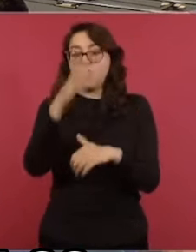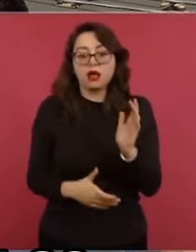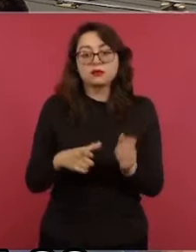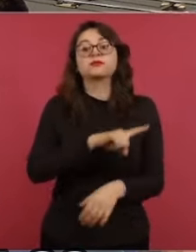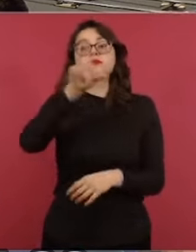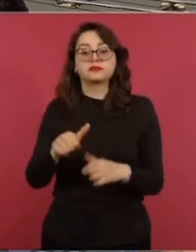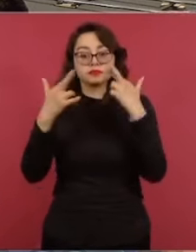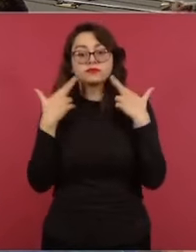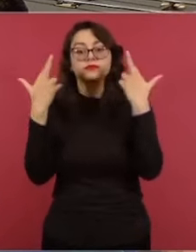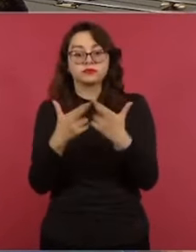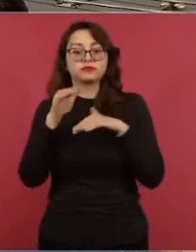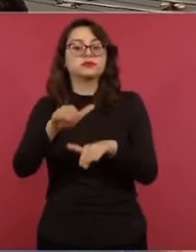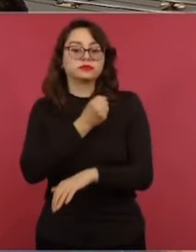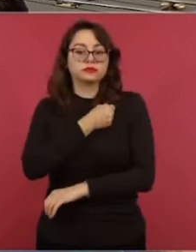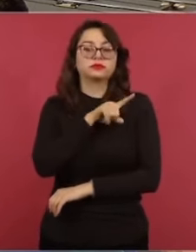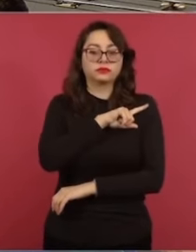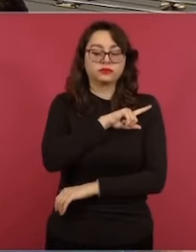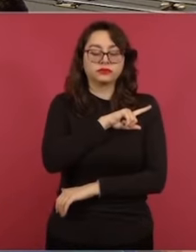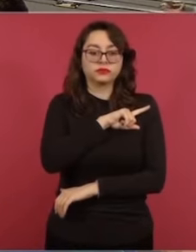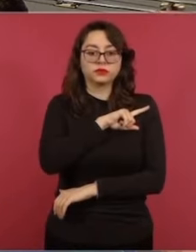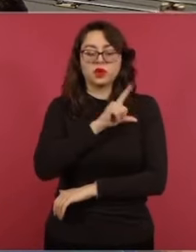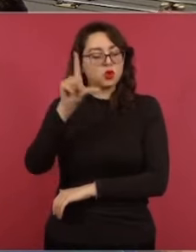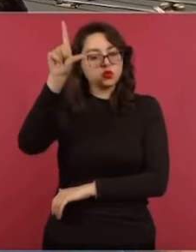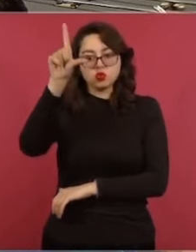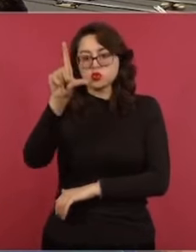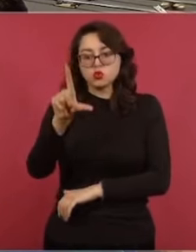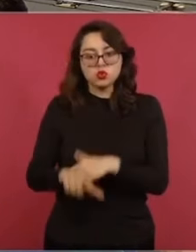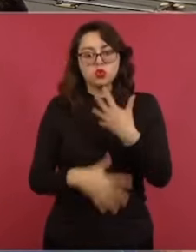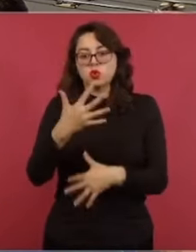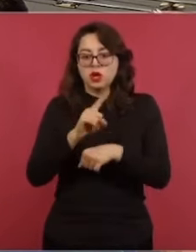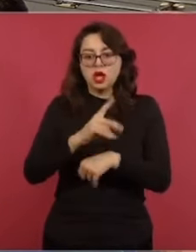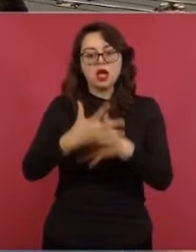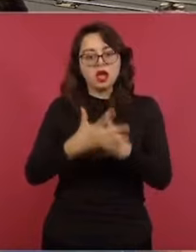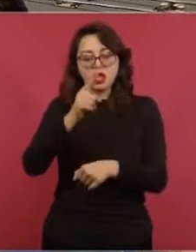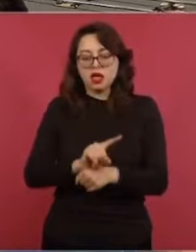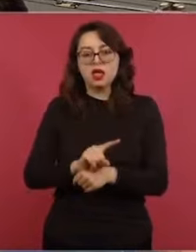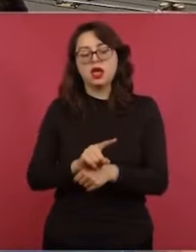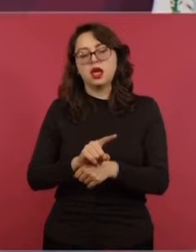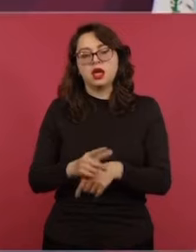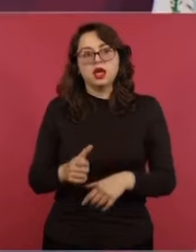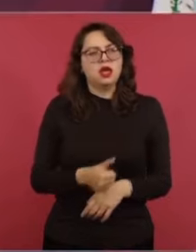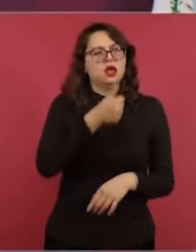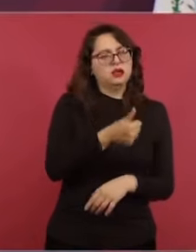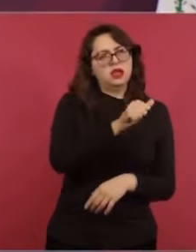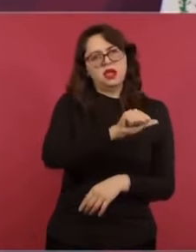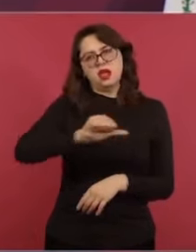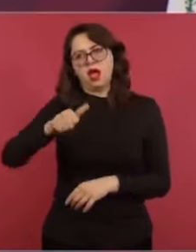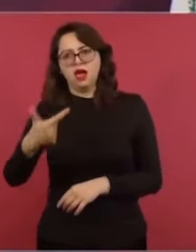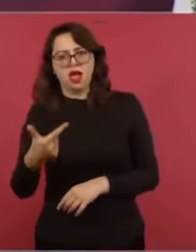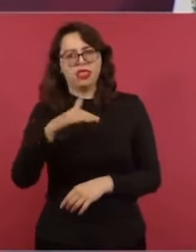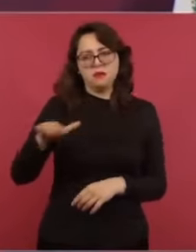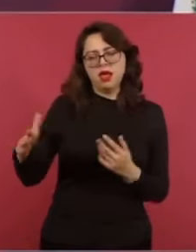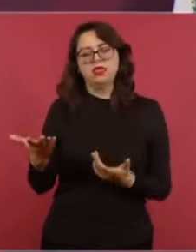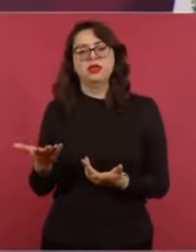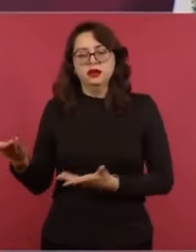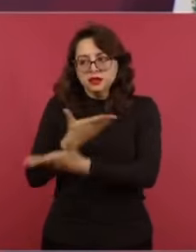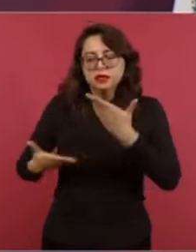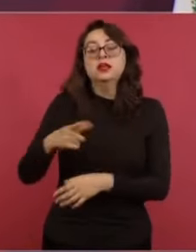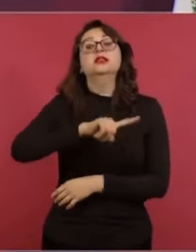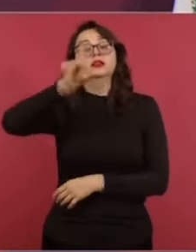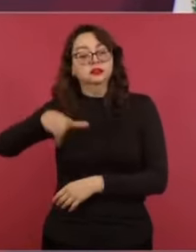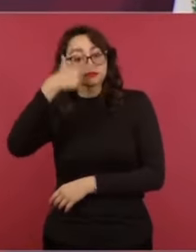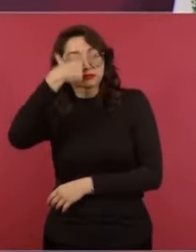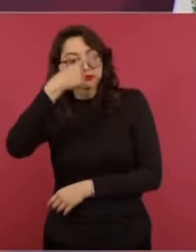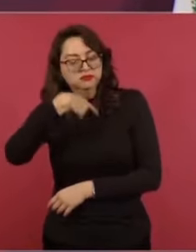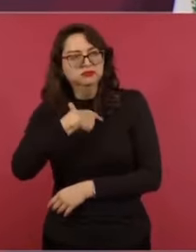Terminando, tuve la reunión de salud. Que tenemos todos los lunes, cada quince días. De seis a siete, siete y media. Y luego recibí en